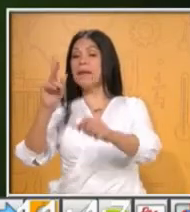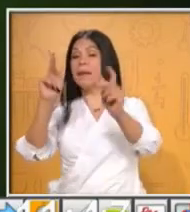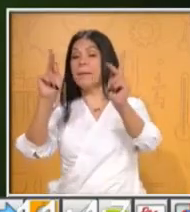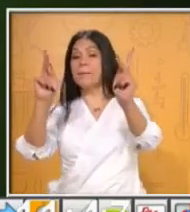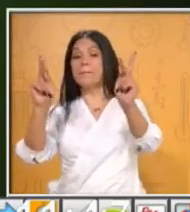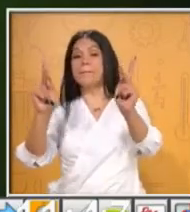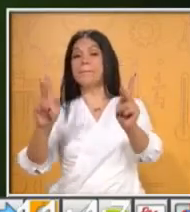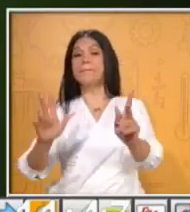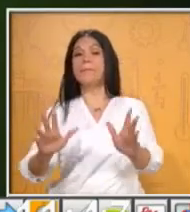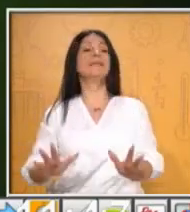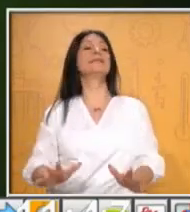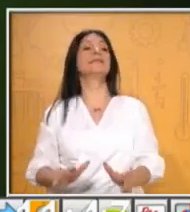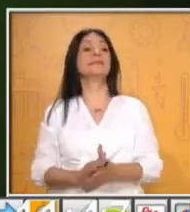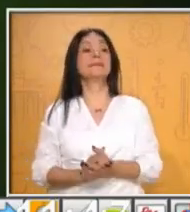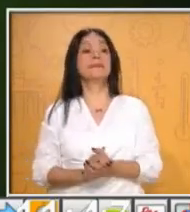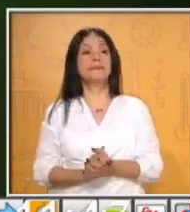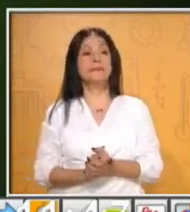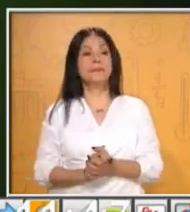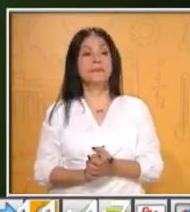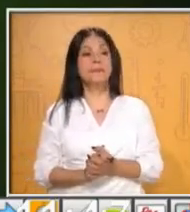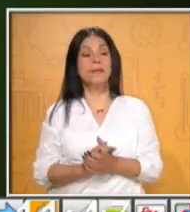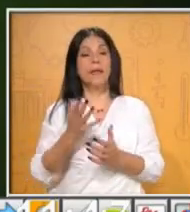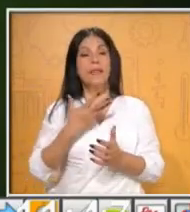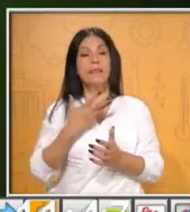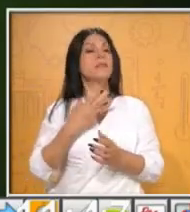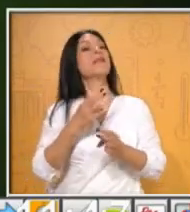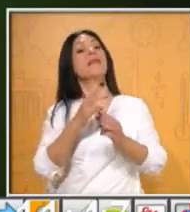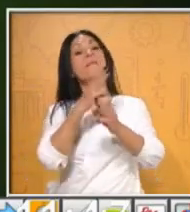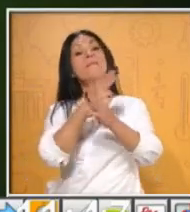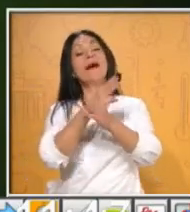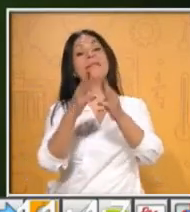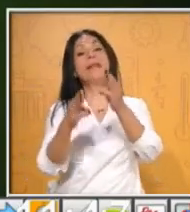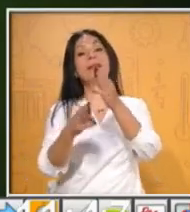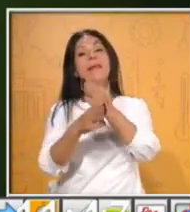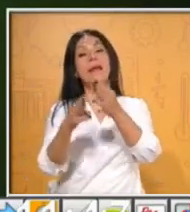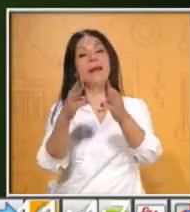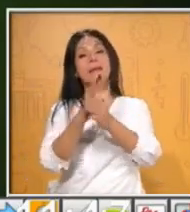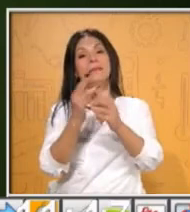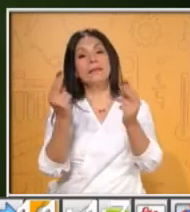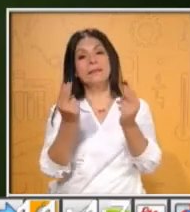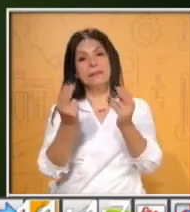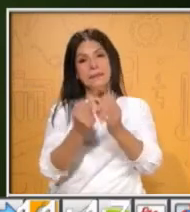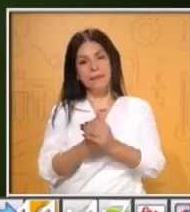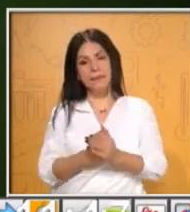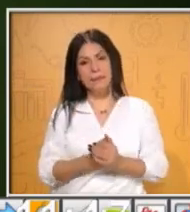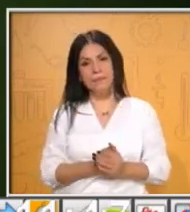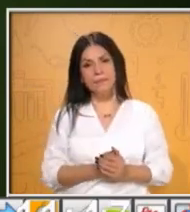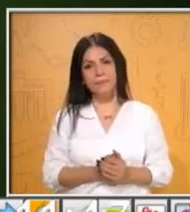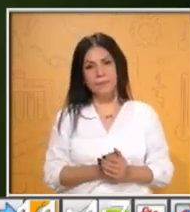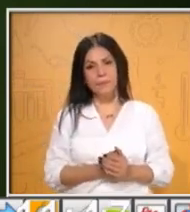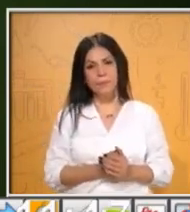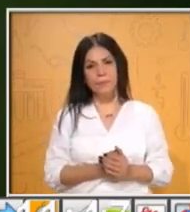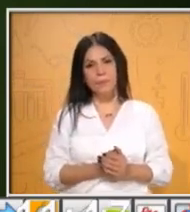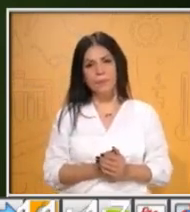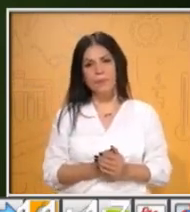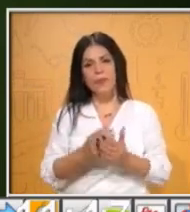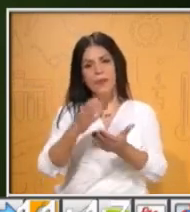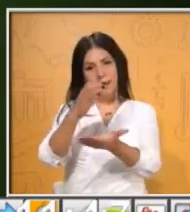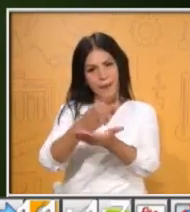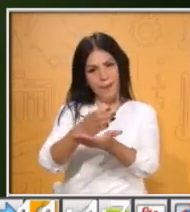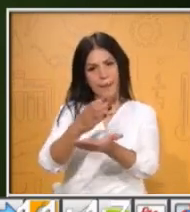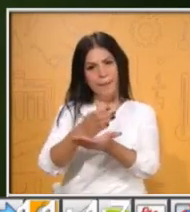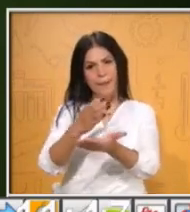¿Los materiales para el día de hoy? Los materiales para el día de hoy van a ser, ocupamos que tengas a la mano tu libreta,